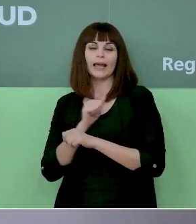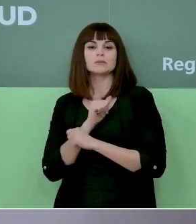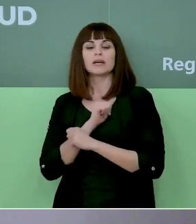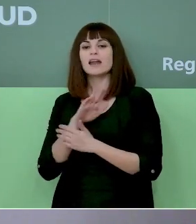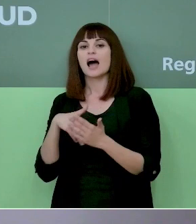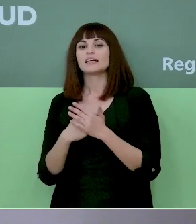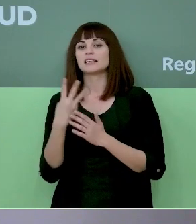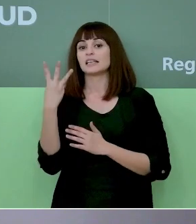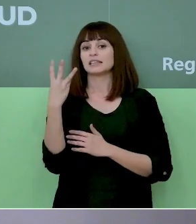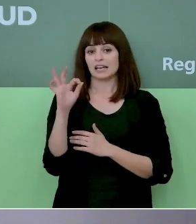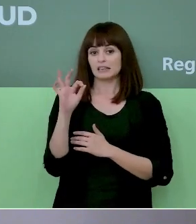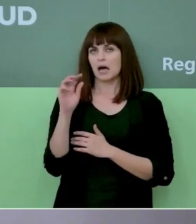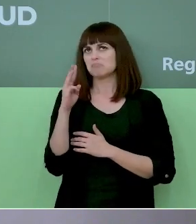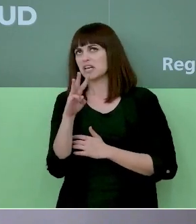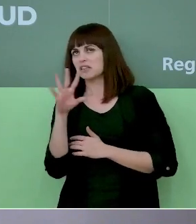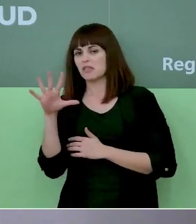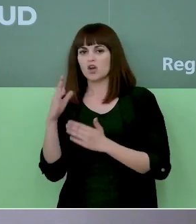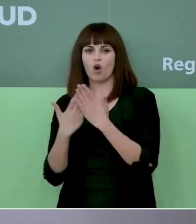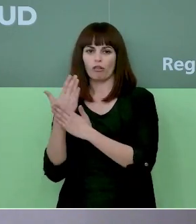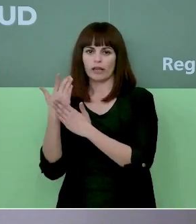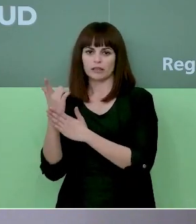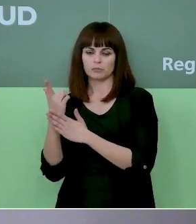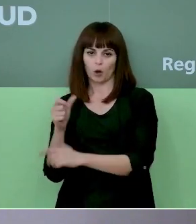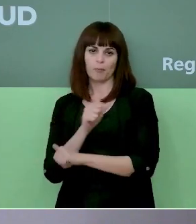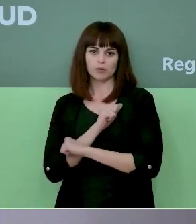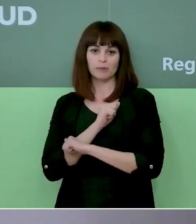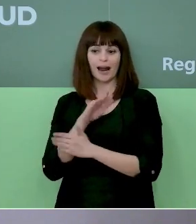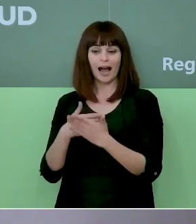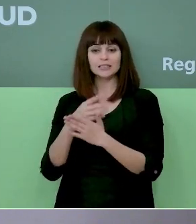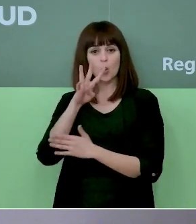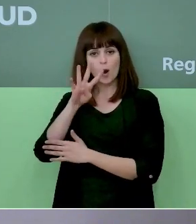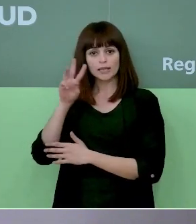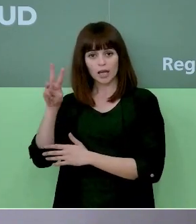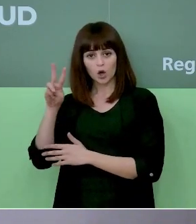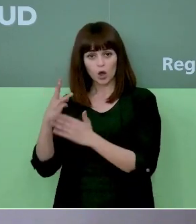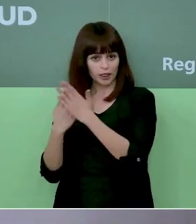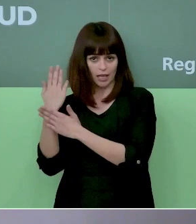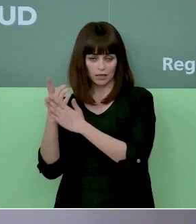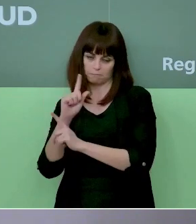o 35 días. No más. No vamos a llegar a los 42 días como está